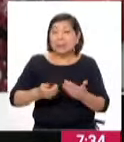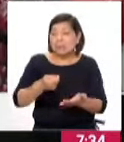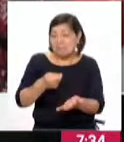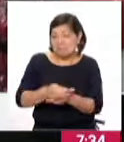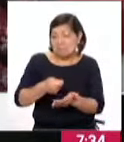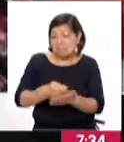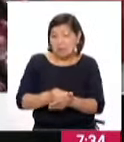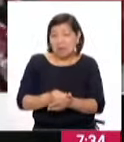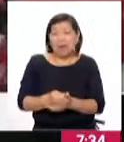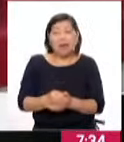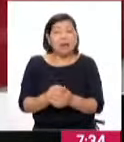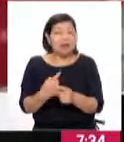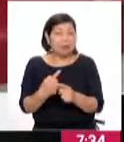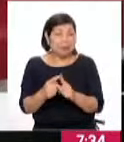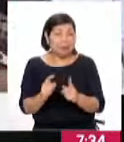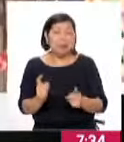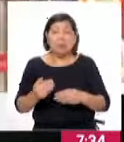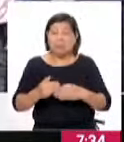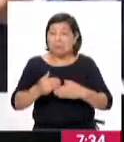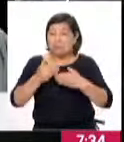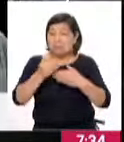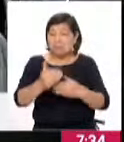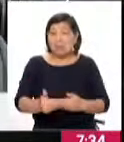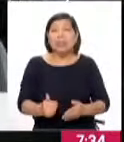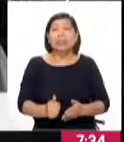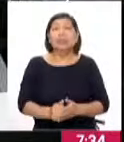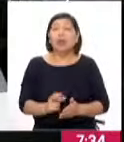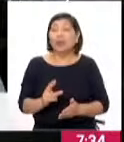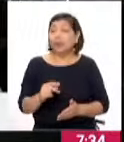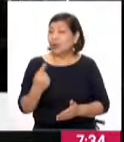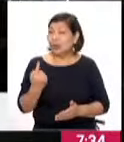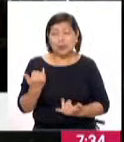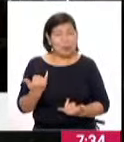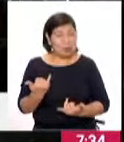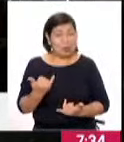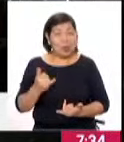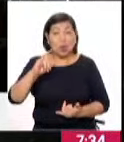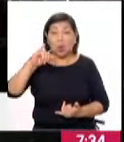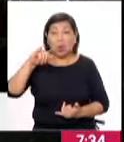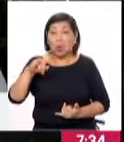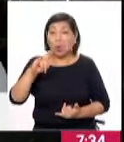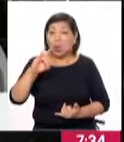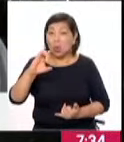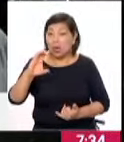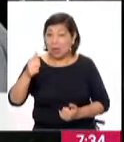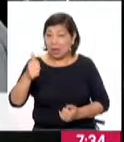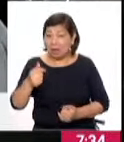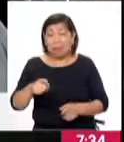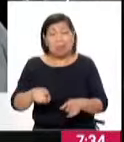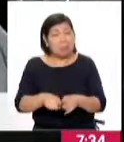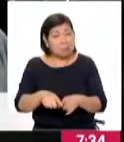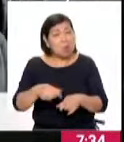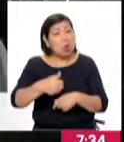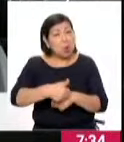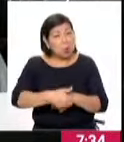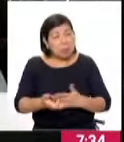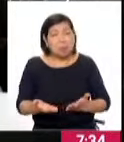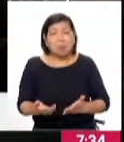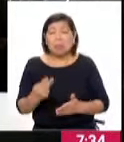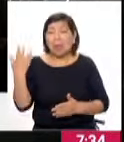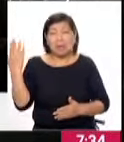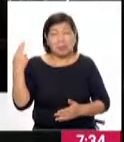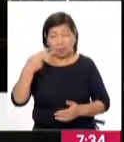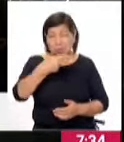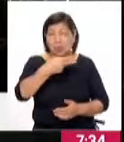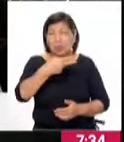horarios diferenciados, ampliando horarios de atención, no solamente en Juliaca, sino en otras ciudades del país. Hace dos semanas